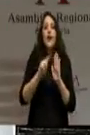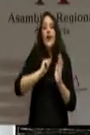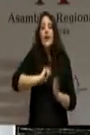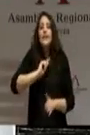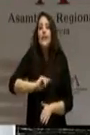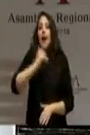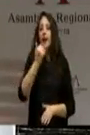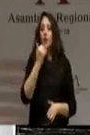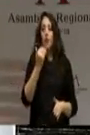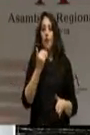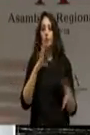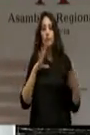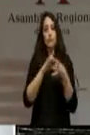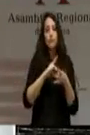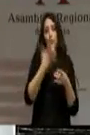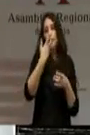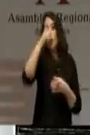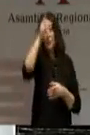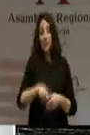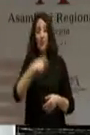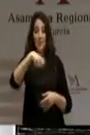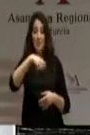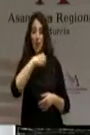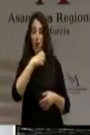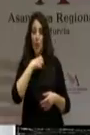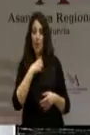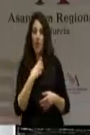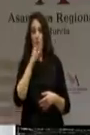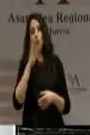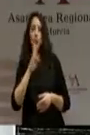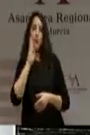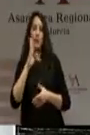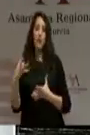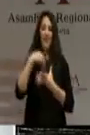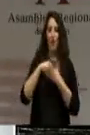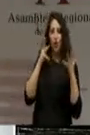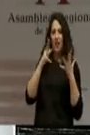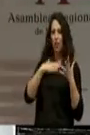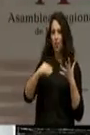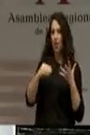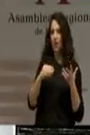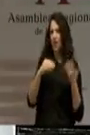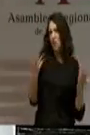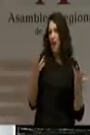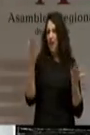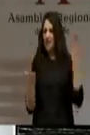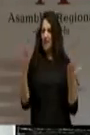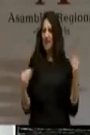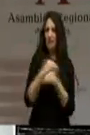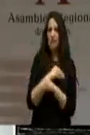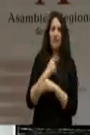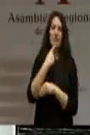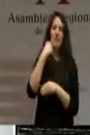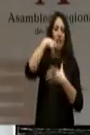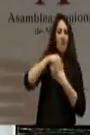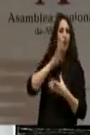una persona no puede ser presidente, pero sí consejero de su Gobierno? Es difícil entenderlo. Algo no cuadra y le